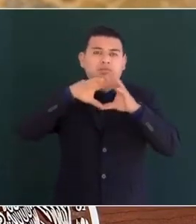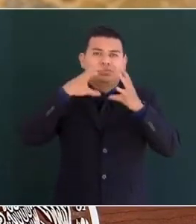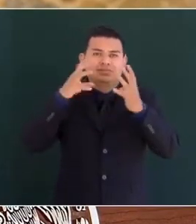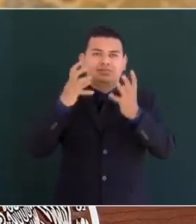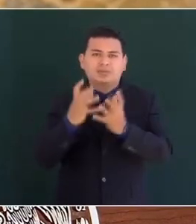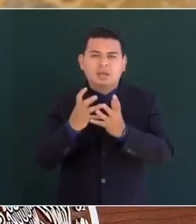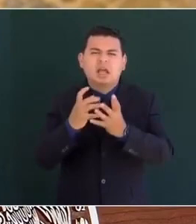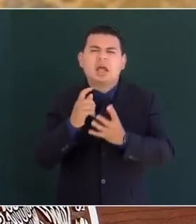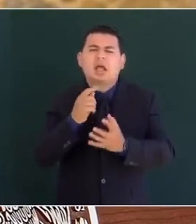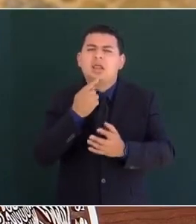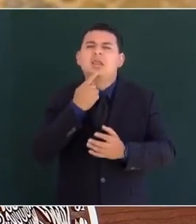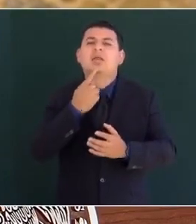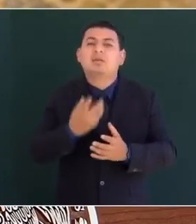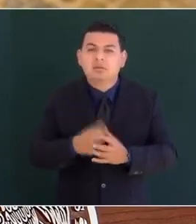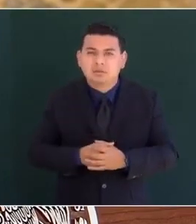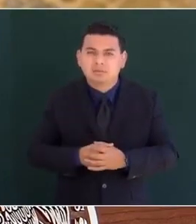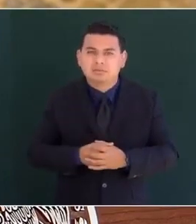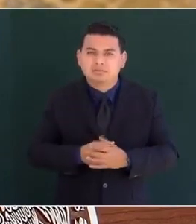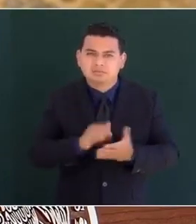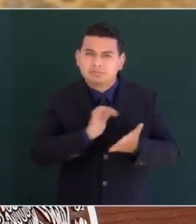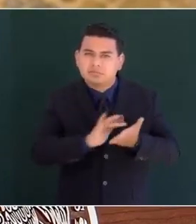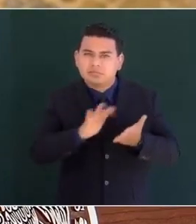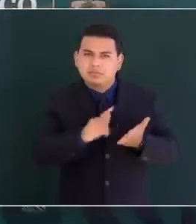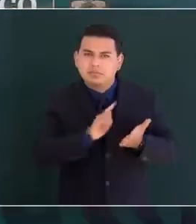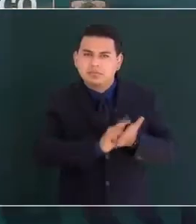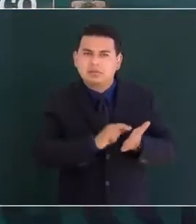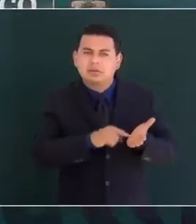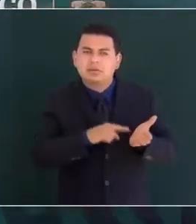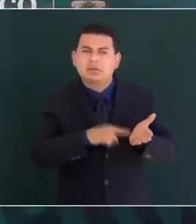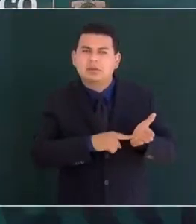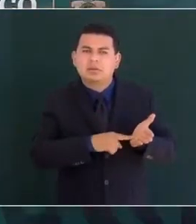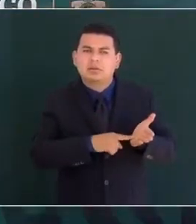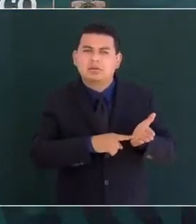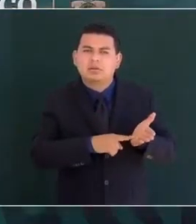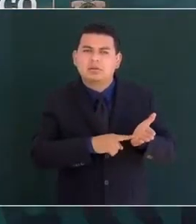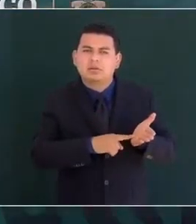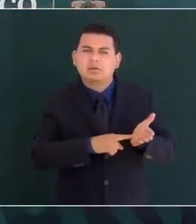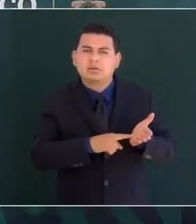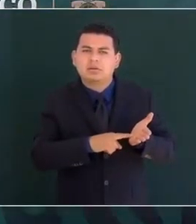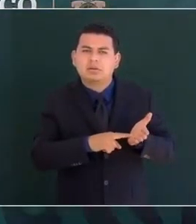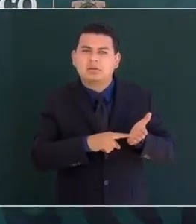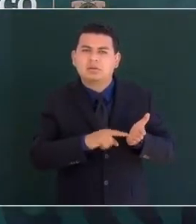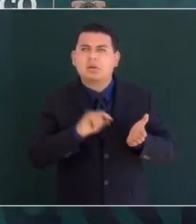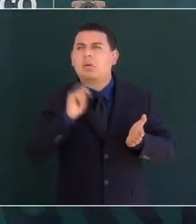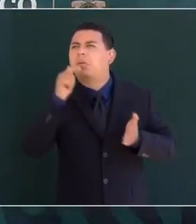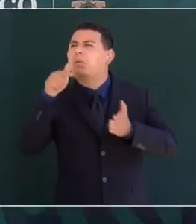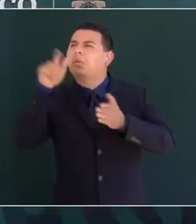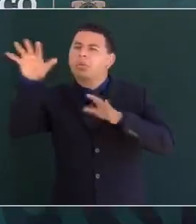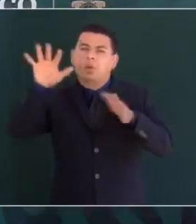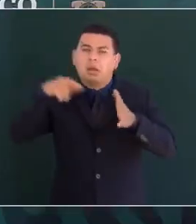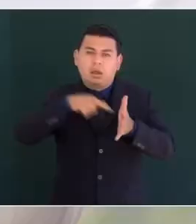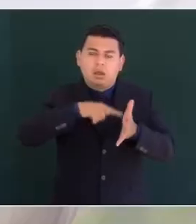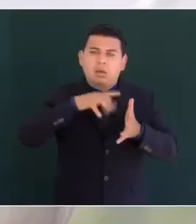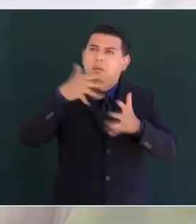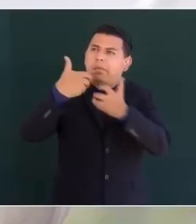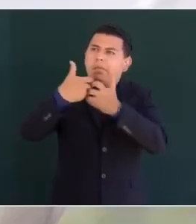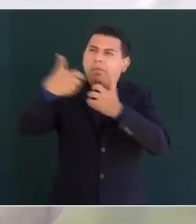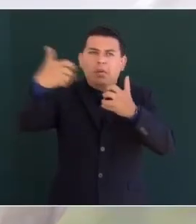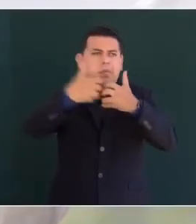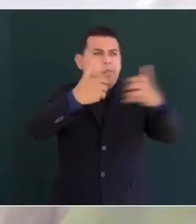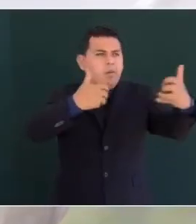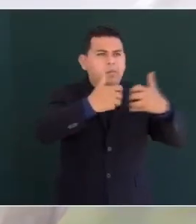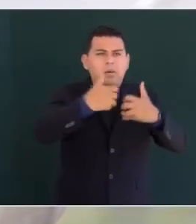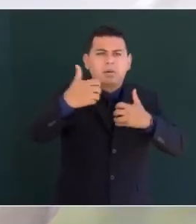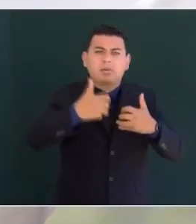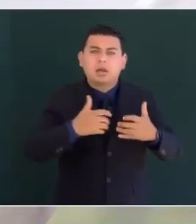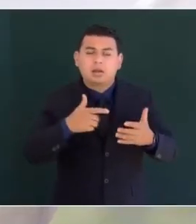más que en otras partes de